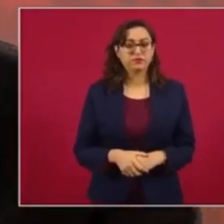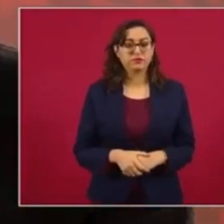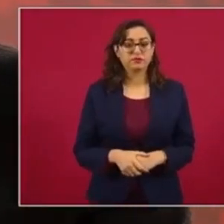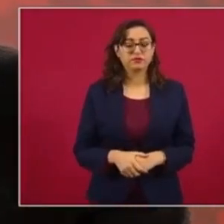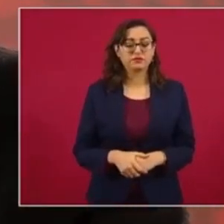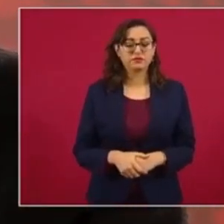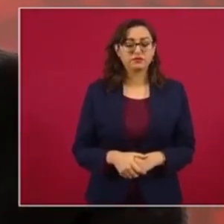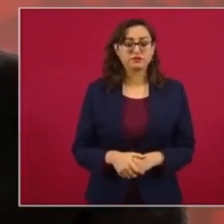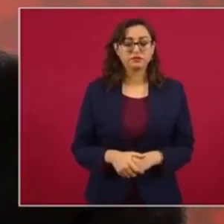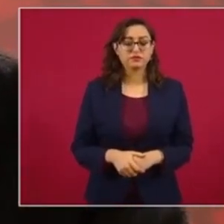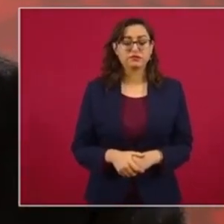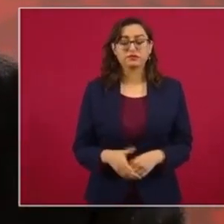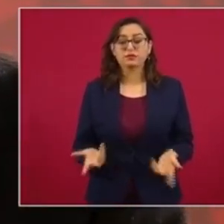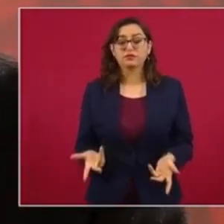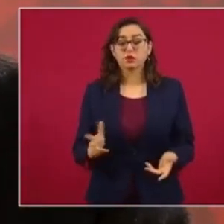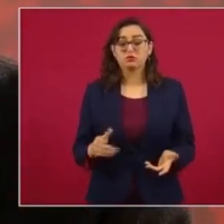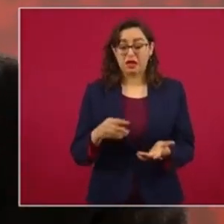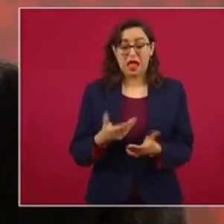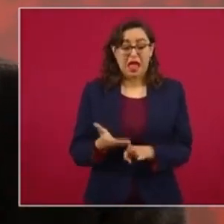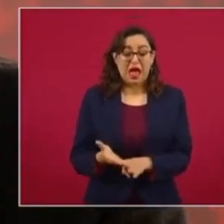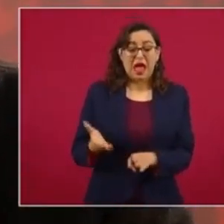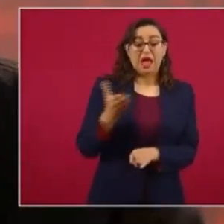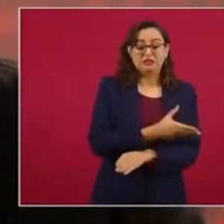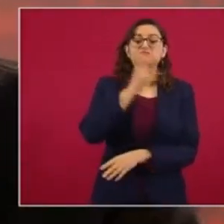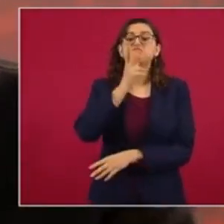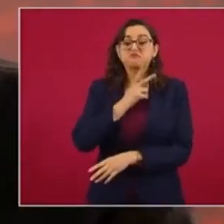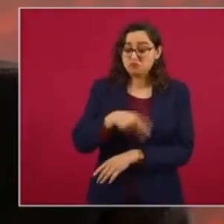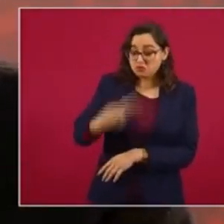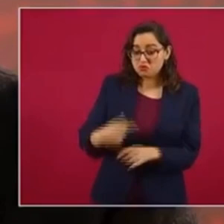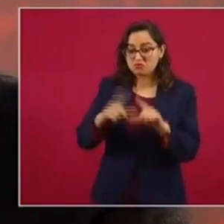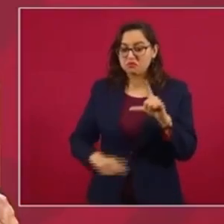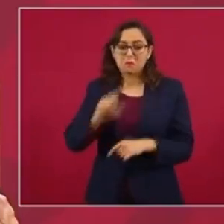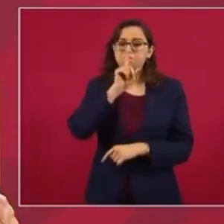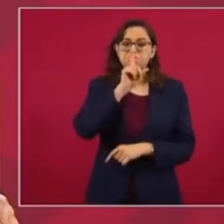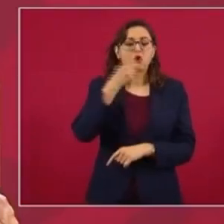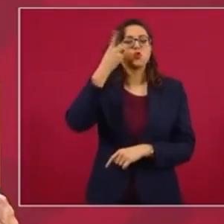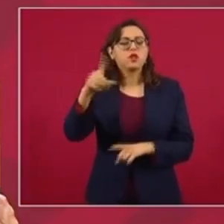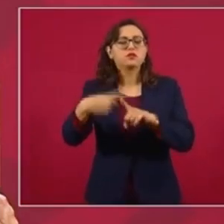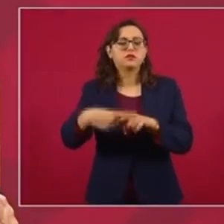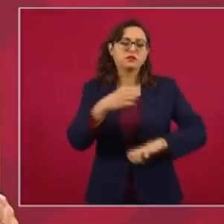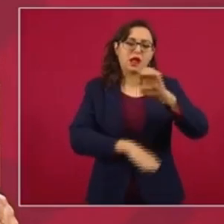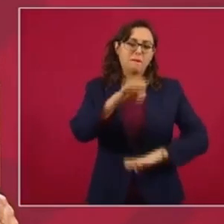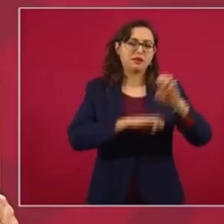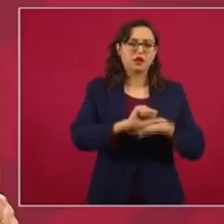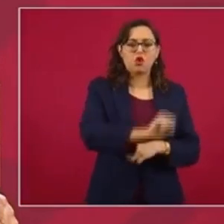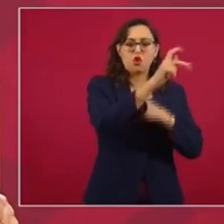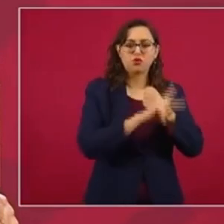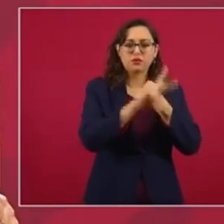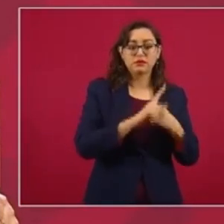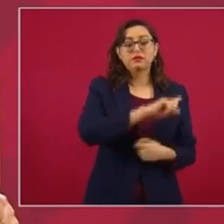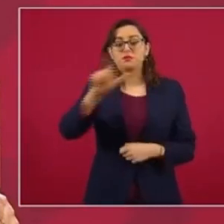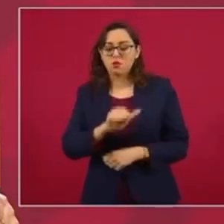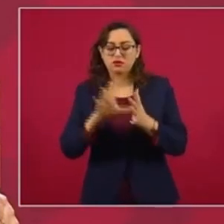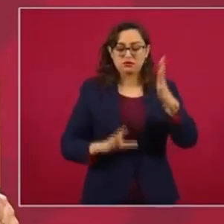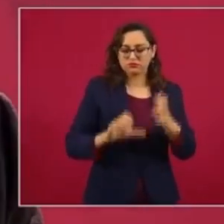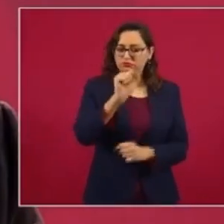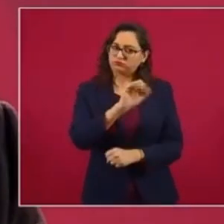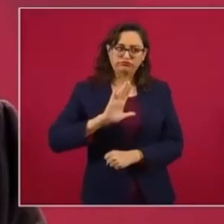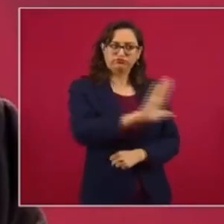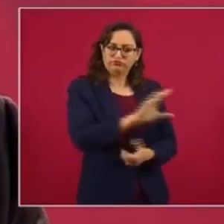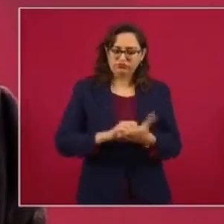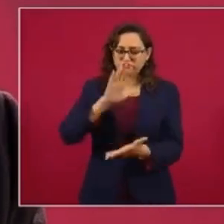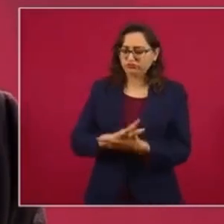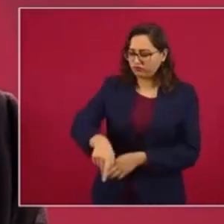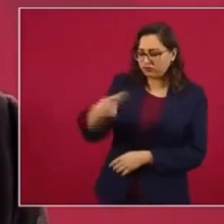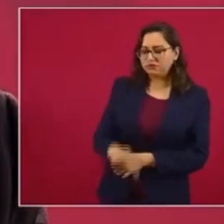antes el petróleo era de empresas extranjeras. Con la Constitución se nacionaliza el petróleo